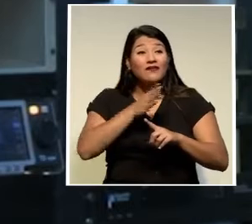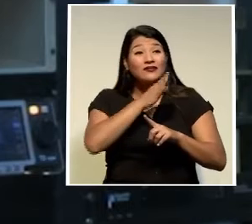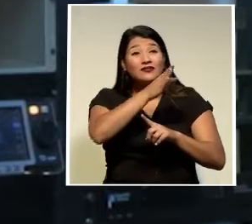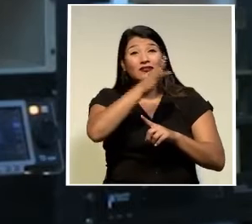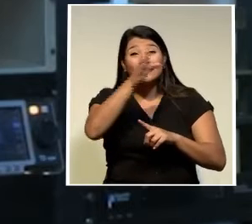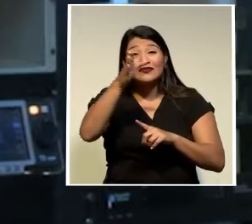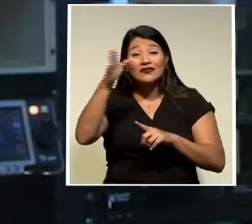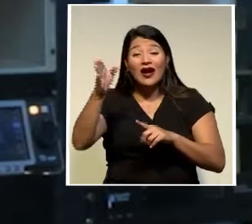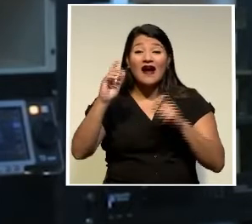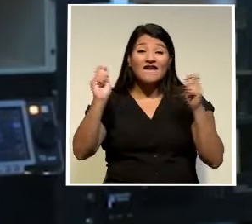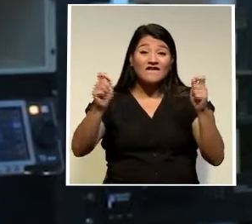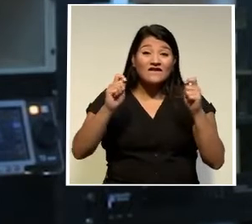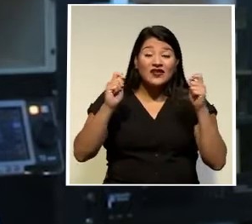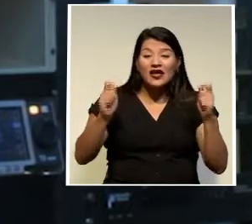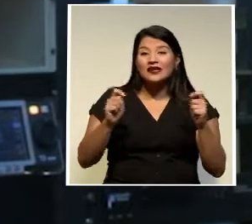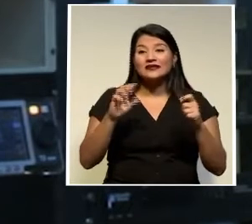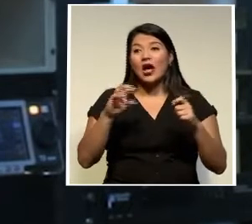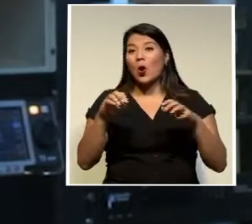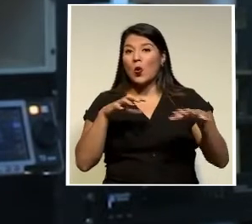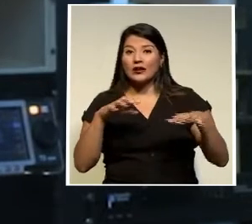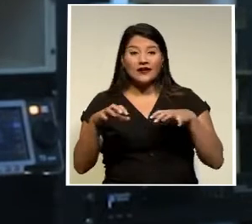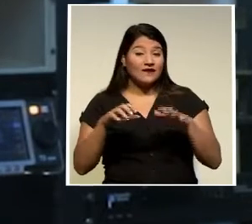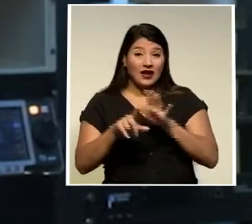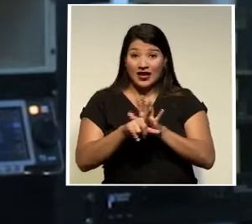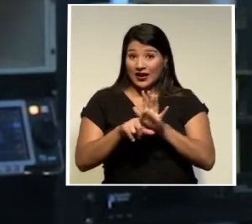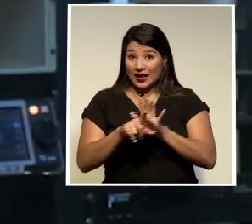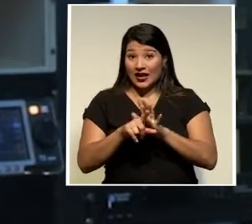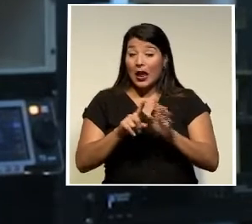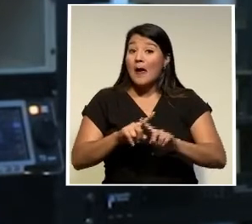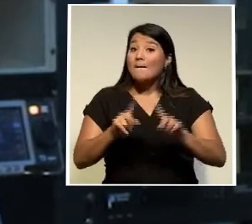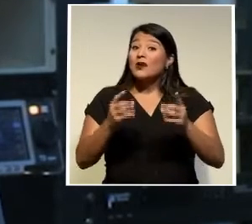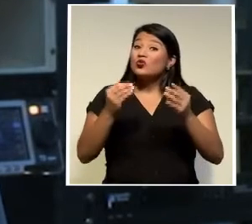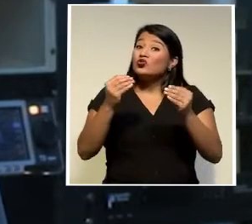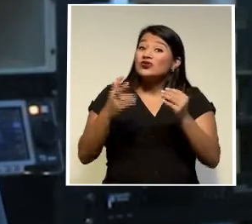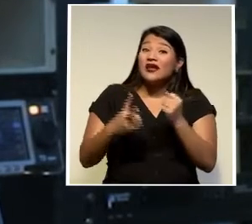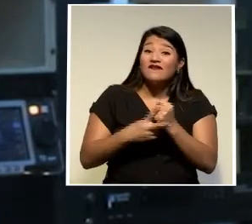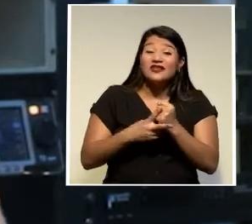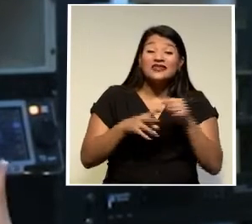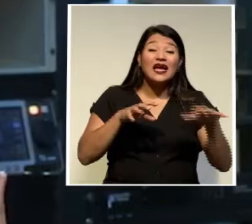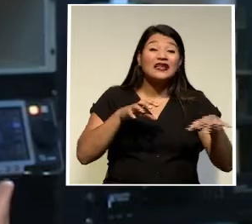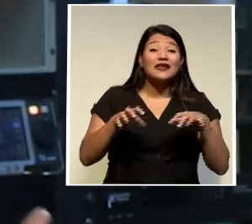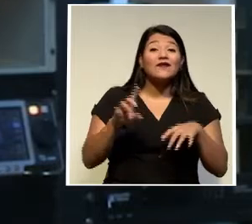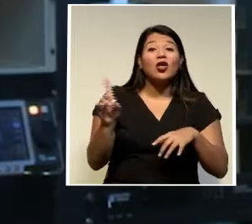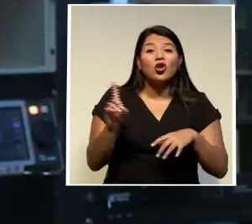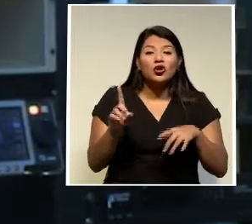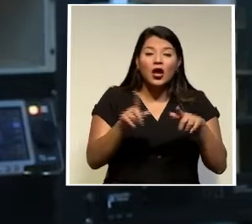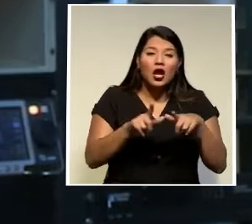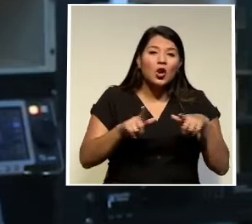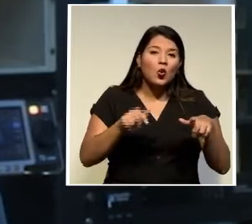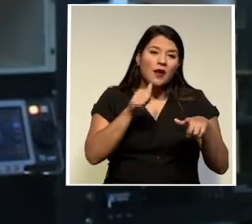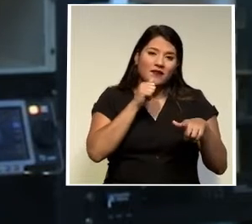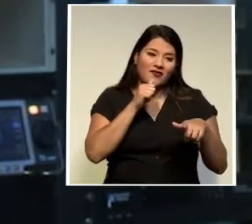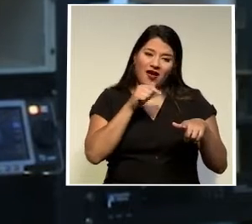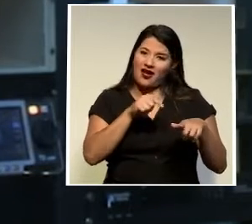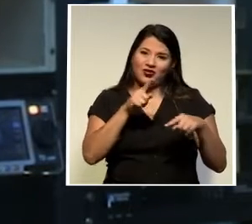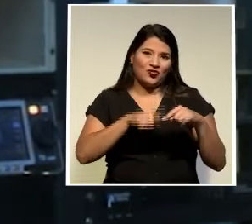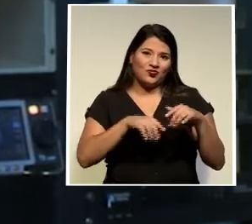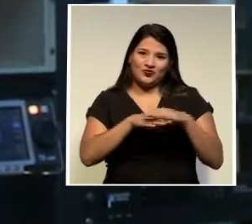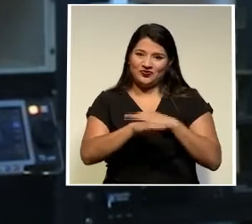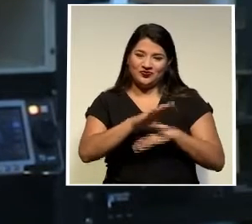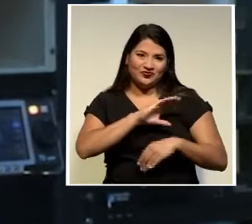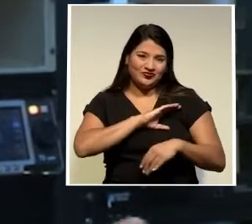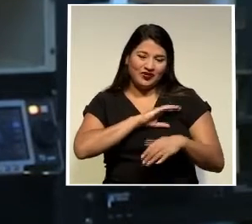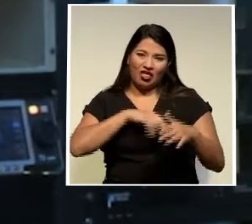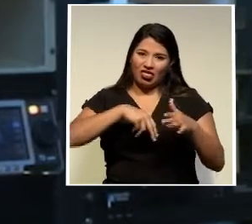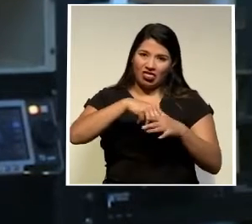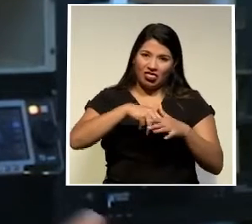actividades ilegales sin embargo muchas de ellas se realizan en lugares privados lo que les dificulta su labor así que el llamado a